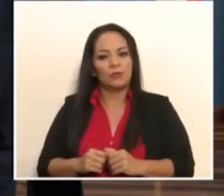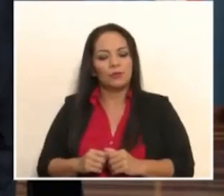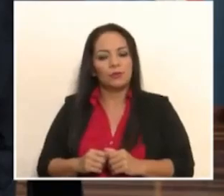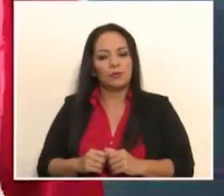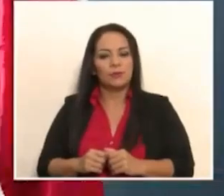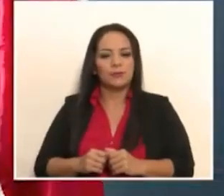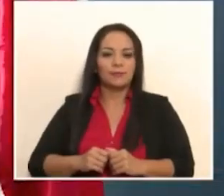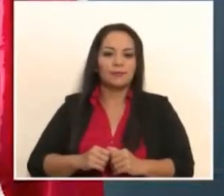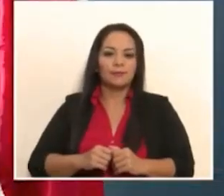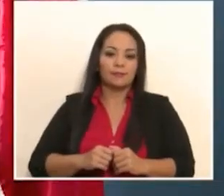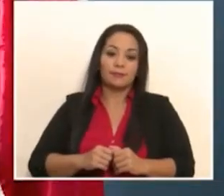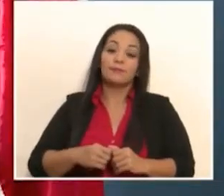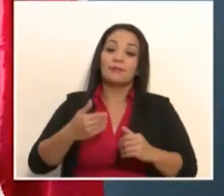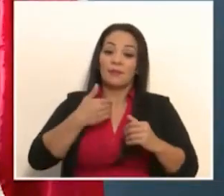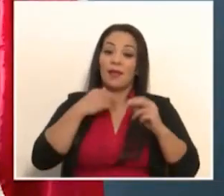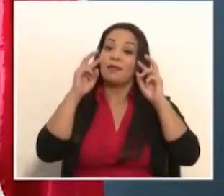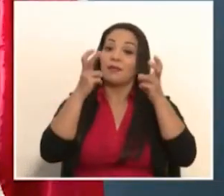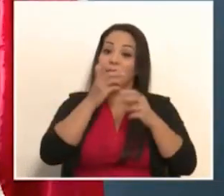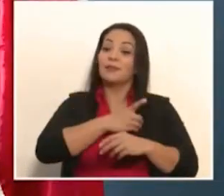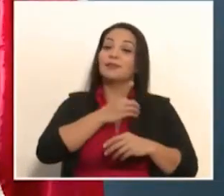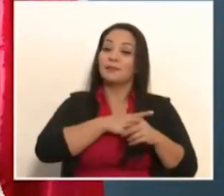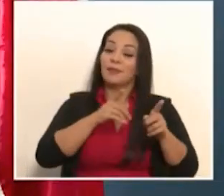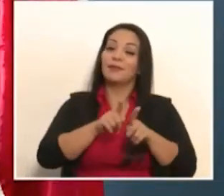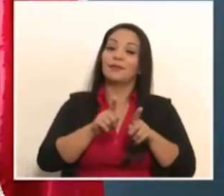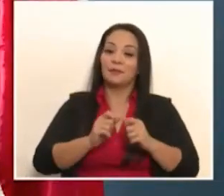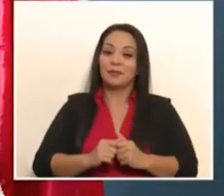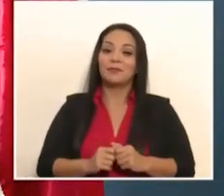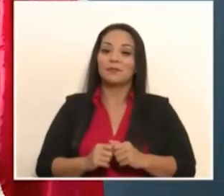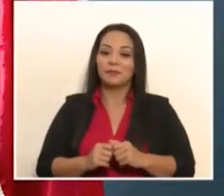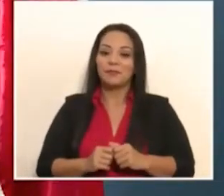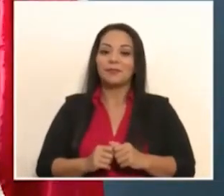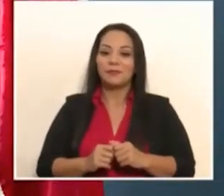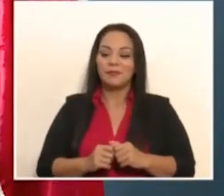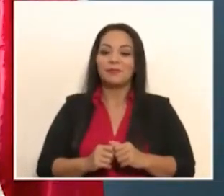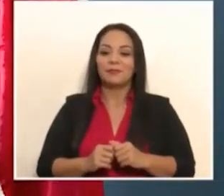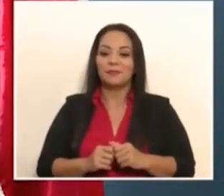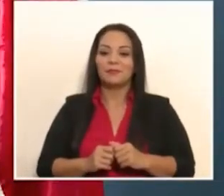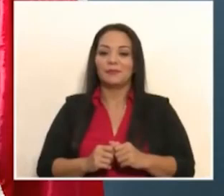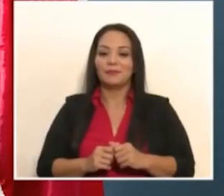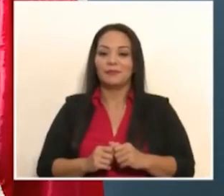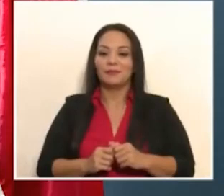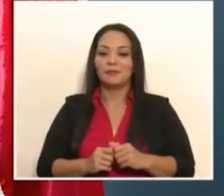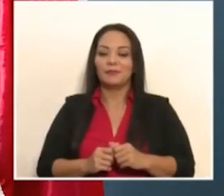perdón que se los diga, hasta de disciplina, que es por falta de